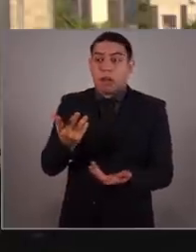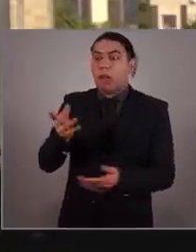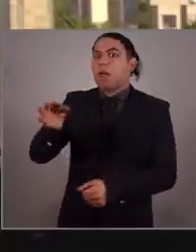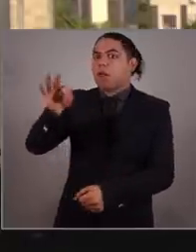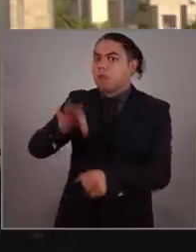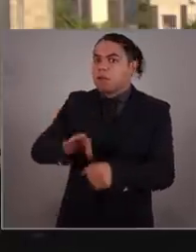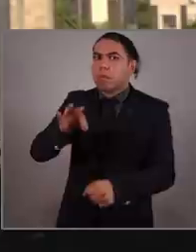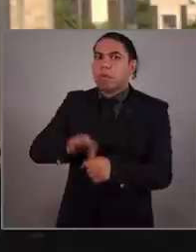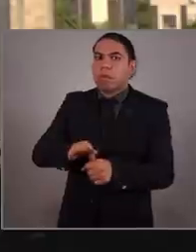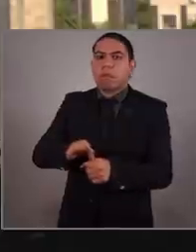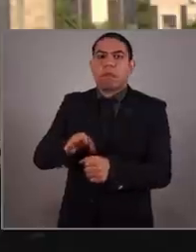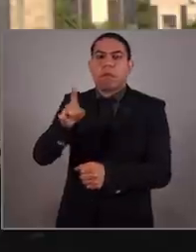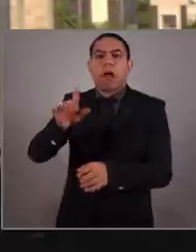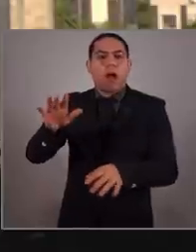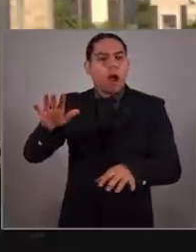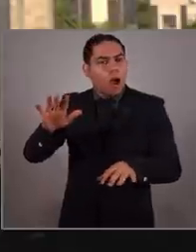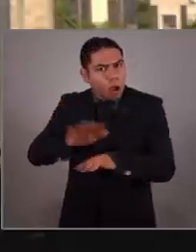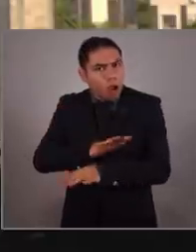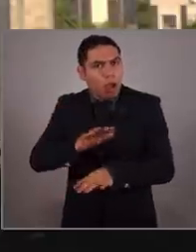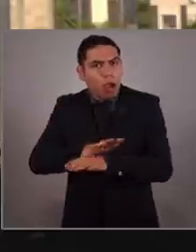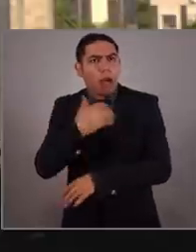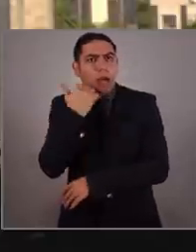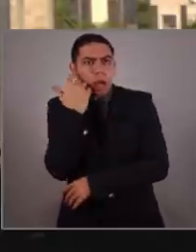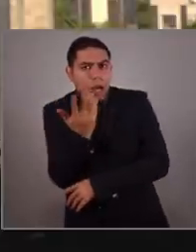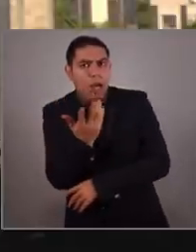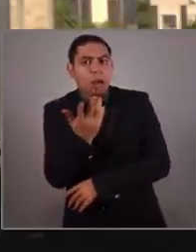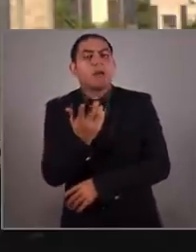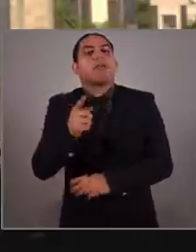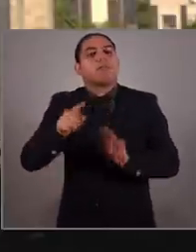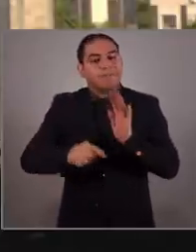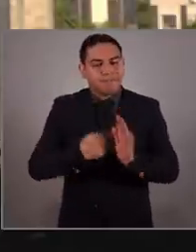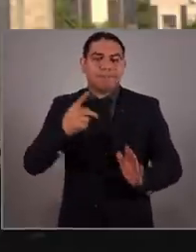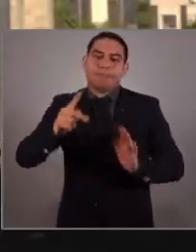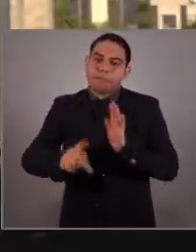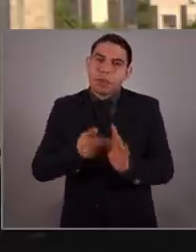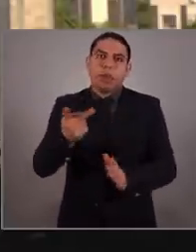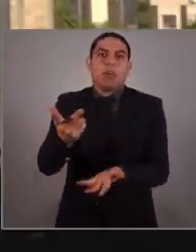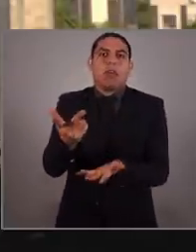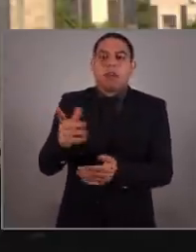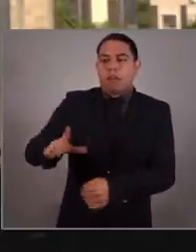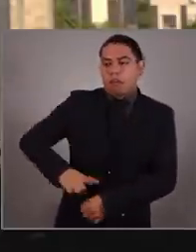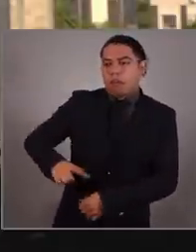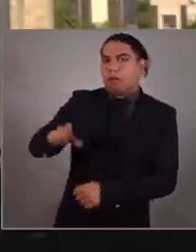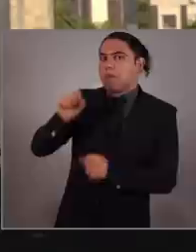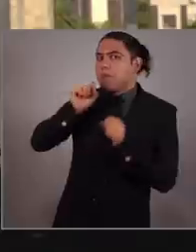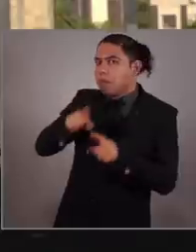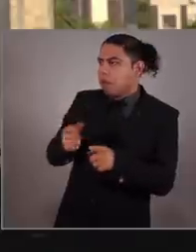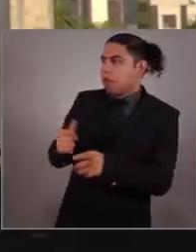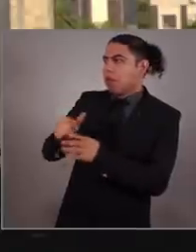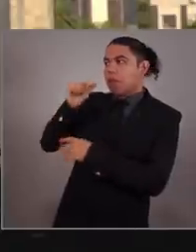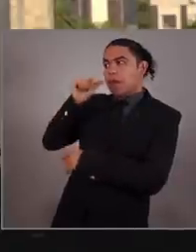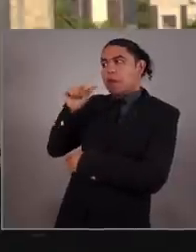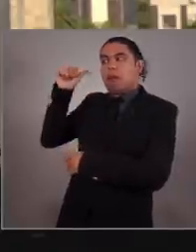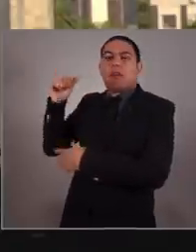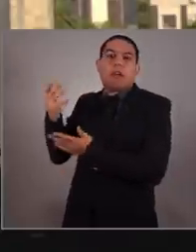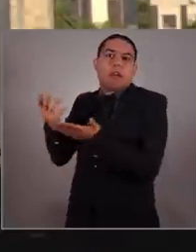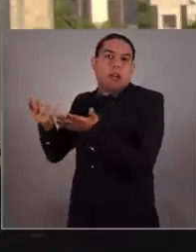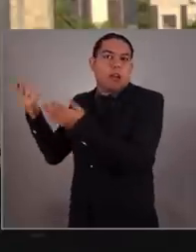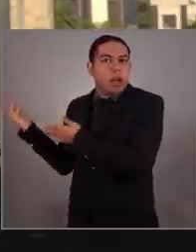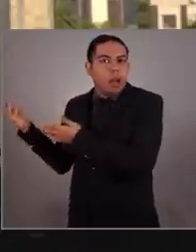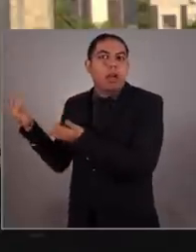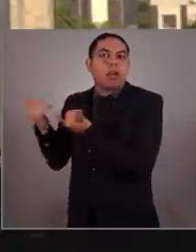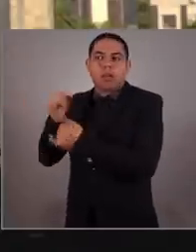han votado por un cambio y una y otra vez los gobiernos de ayer y los de hoy